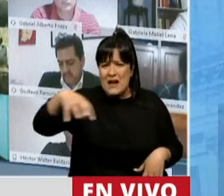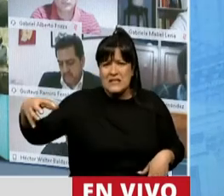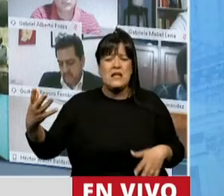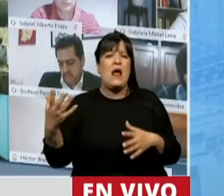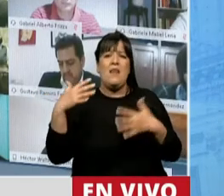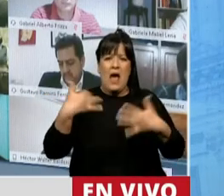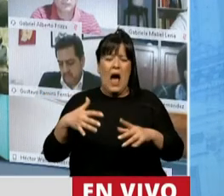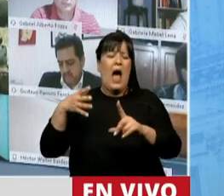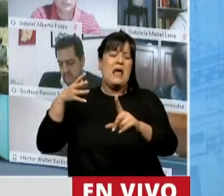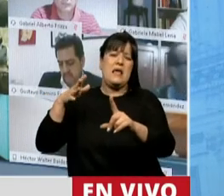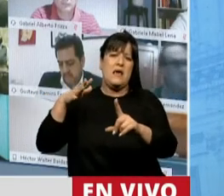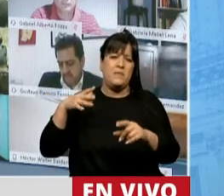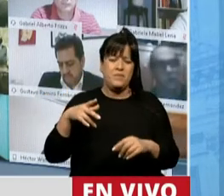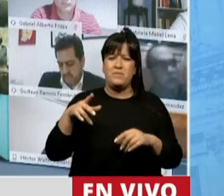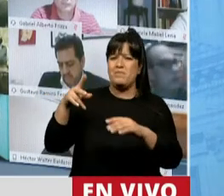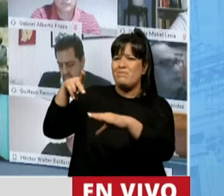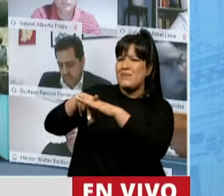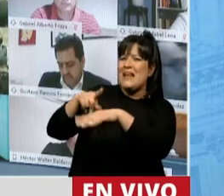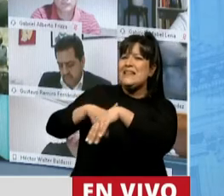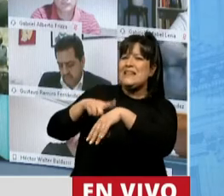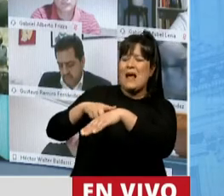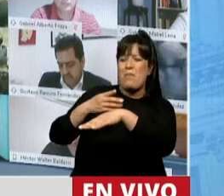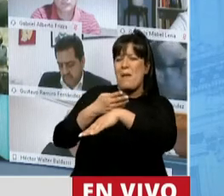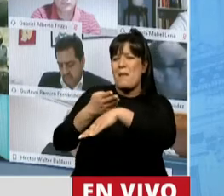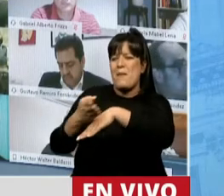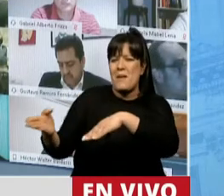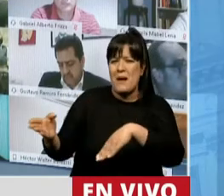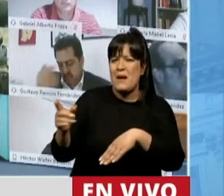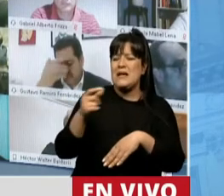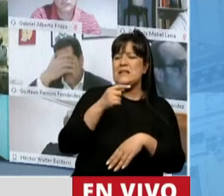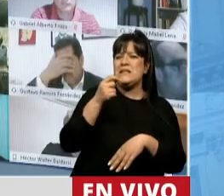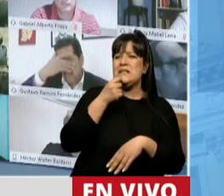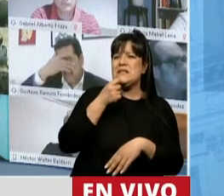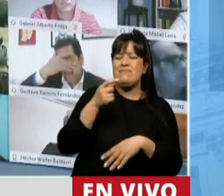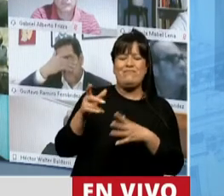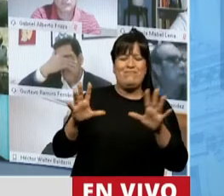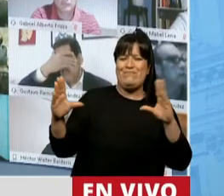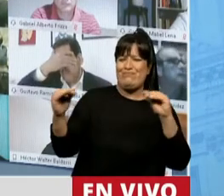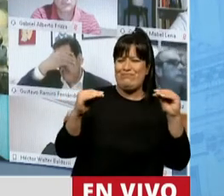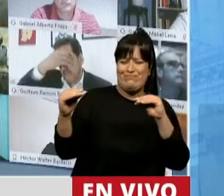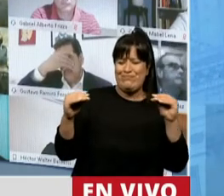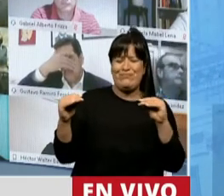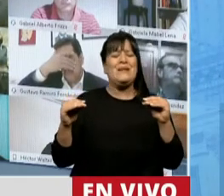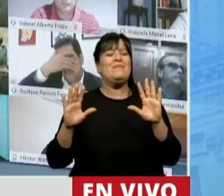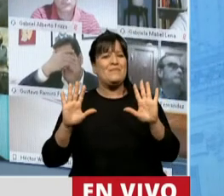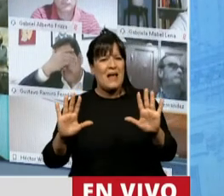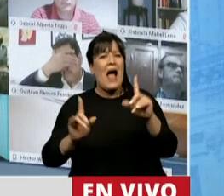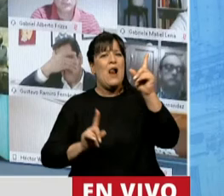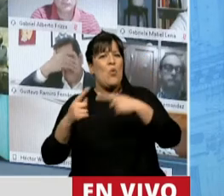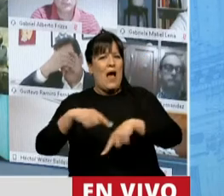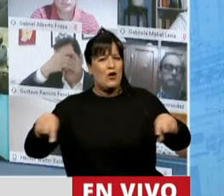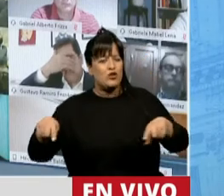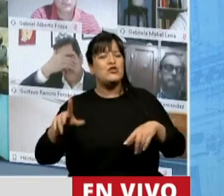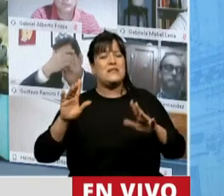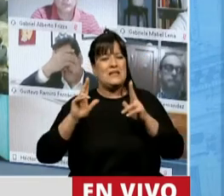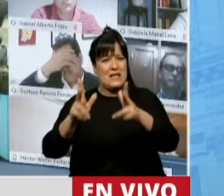ambiental. Y que es una obra que va a perder... Pero termino diciendo algunas cosas. Digo, me parece que